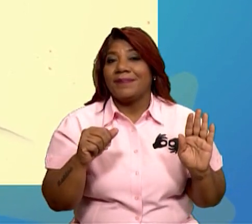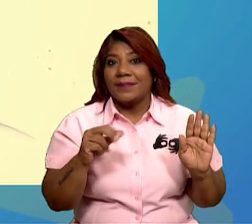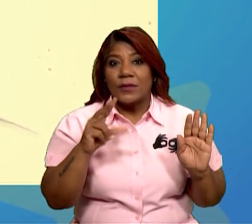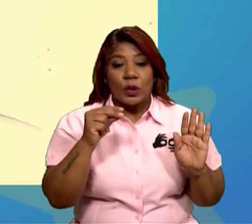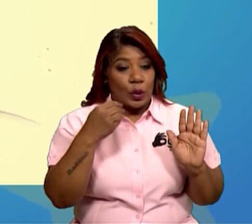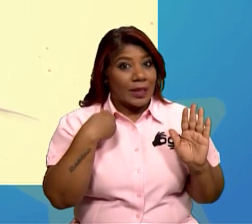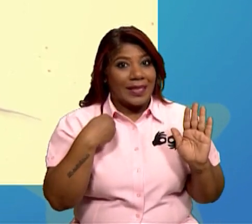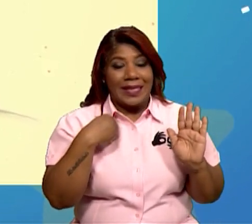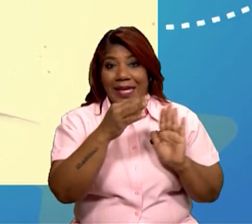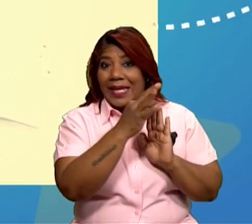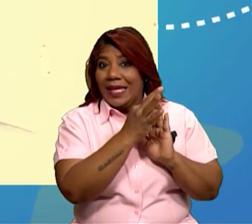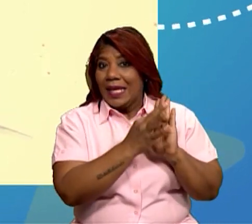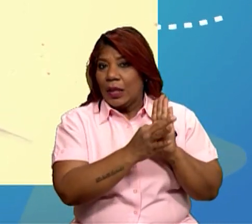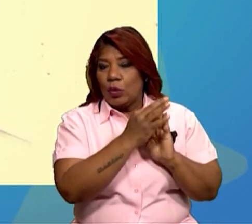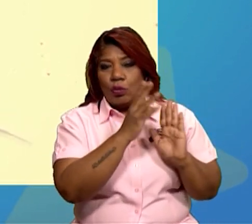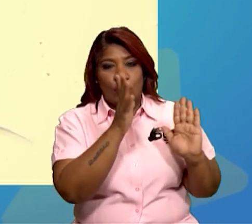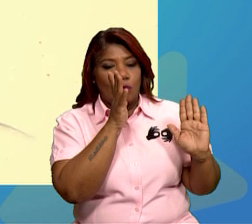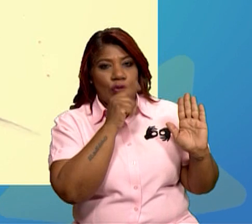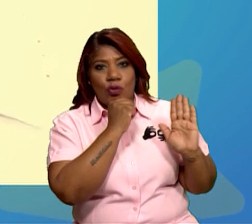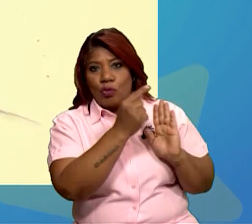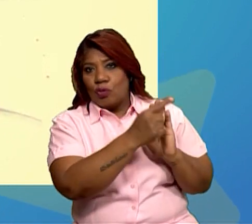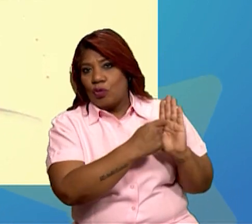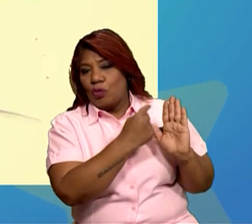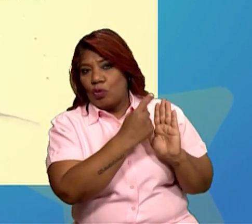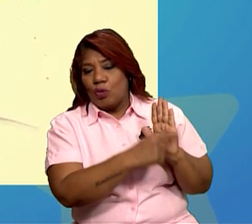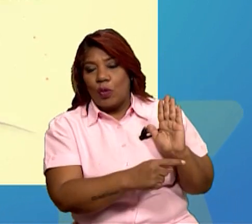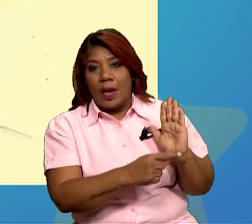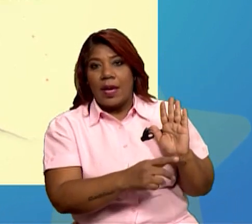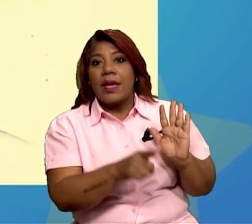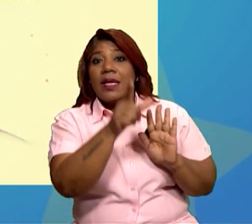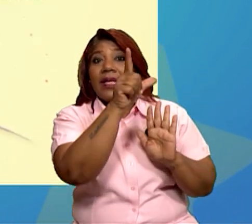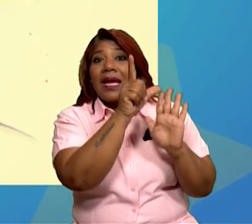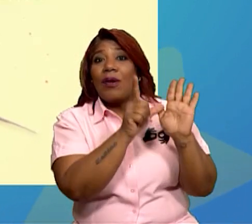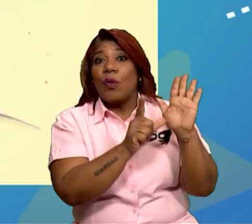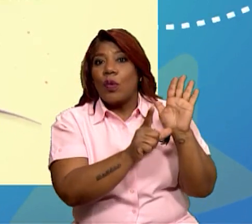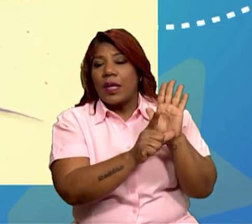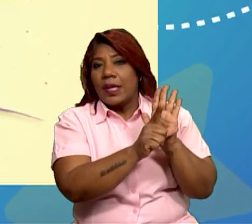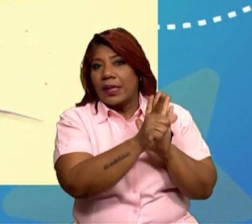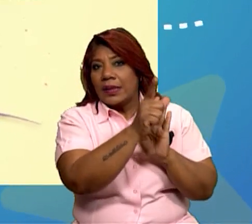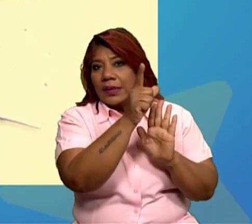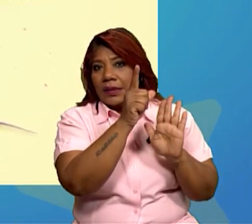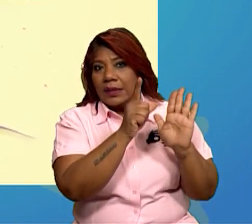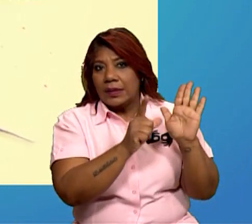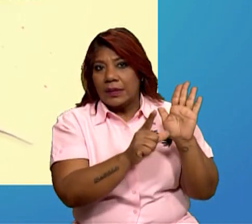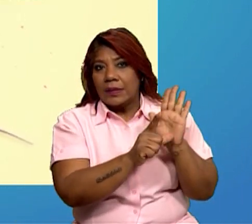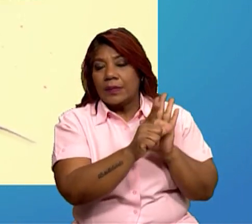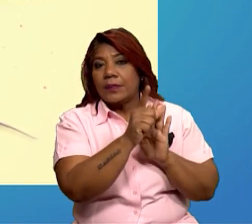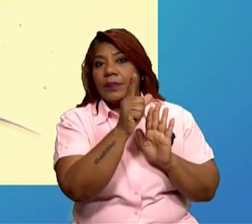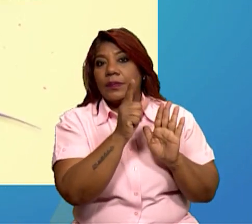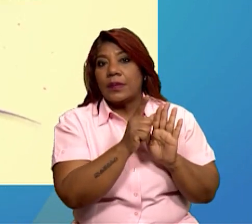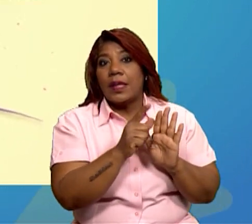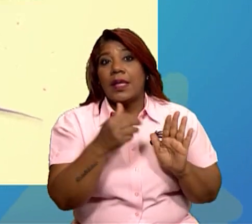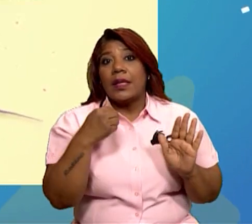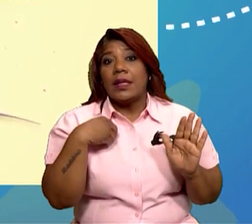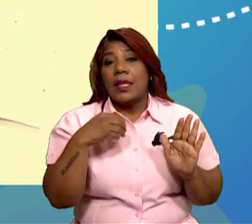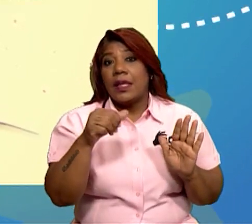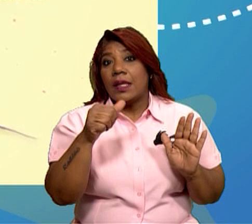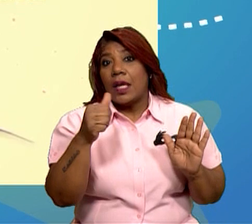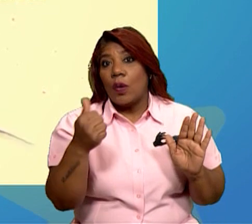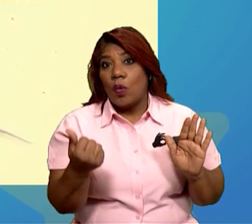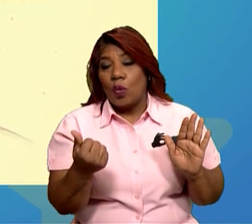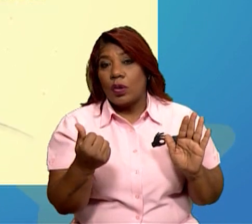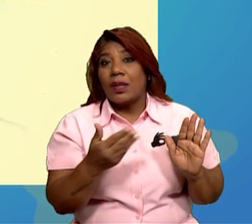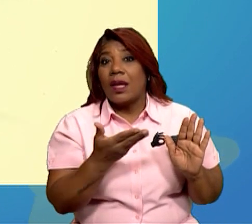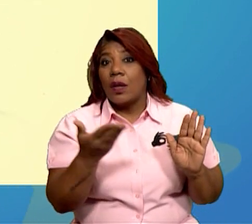tienen núcleo, el material genético está disperso en el citoplasma. También suelen tener flagelo, un apéndice que permite a la